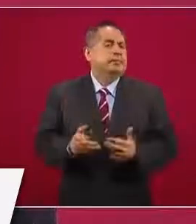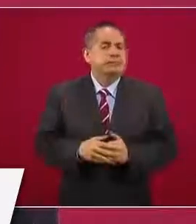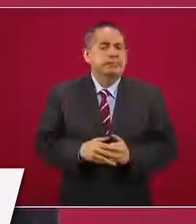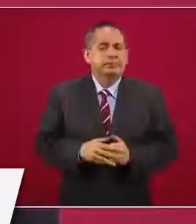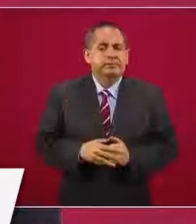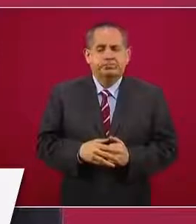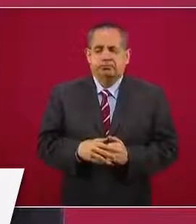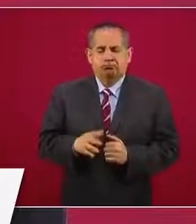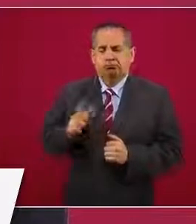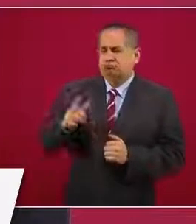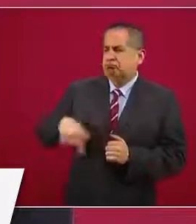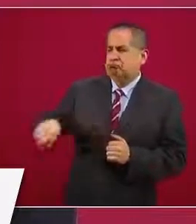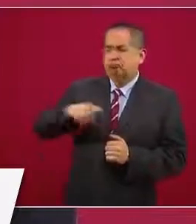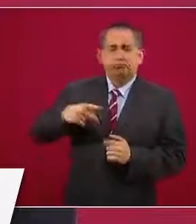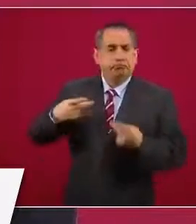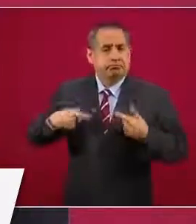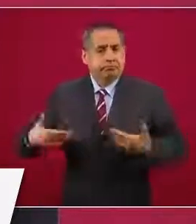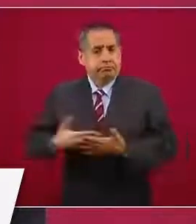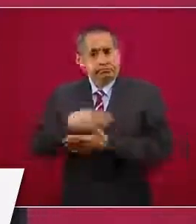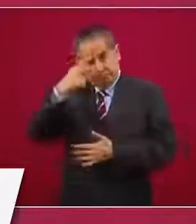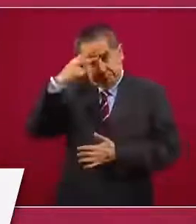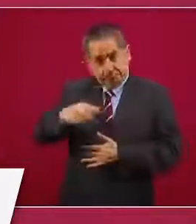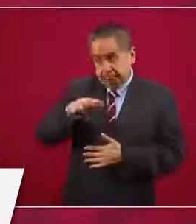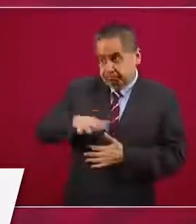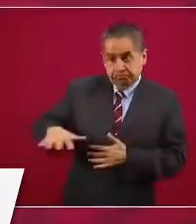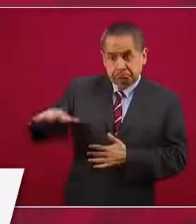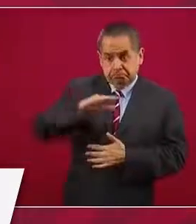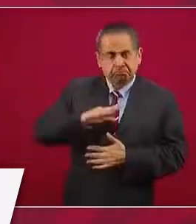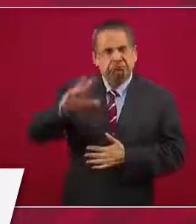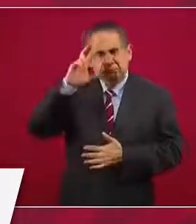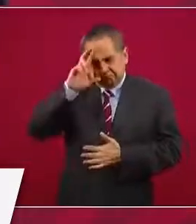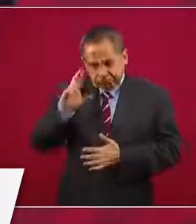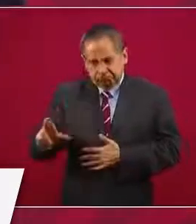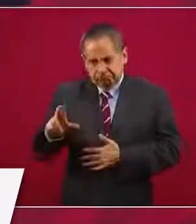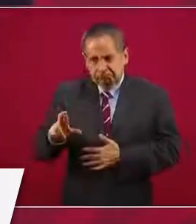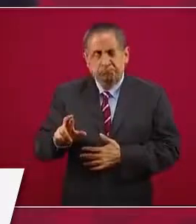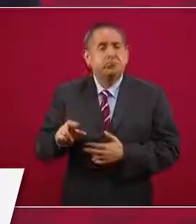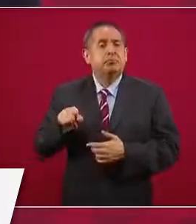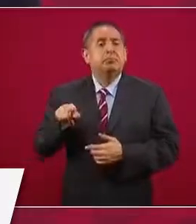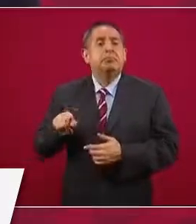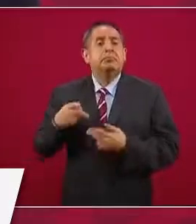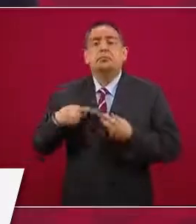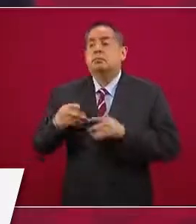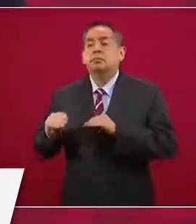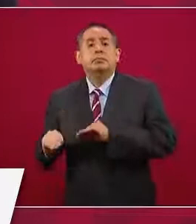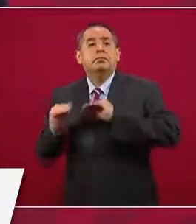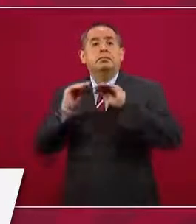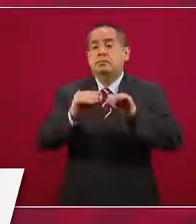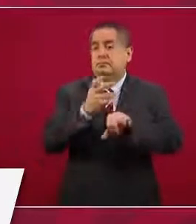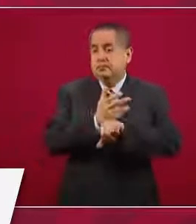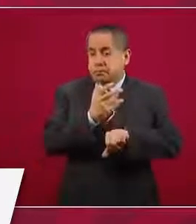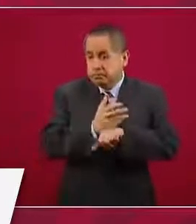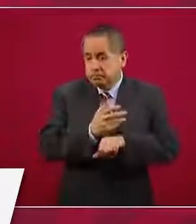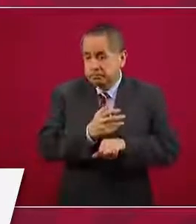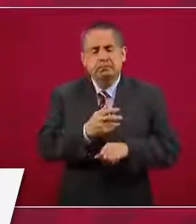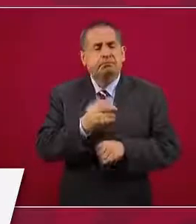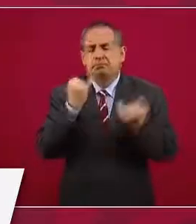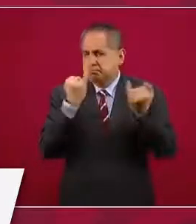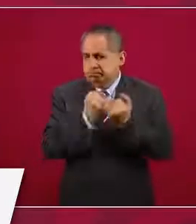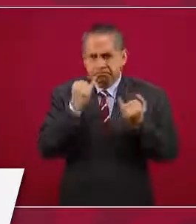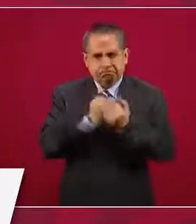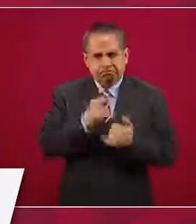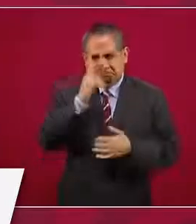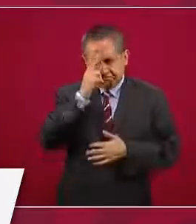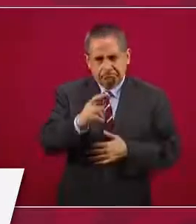el pueblo de México, tanto los que viven en Estados Unidos como los que